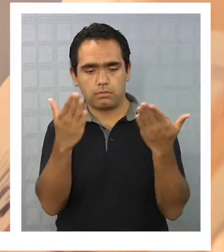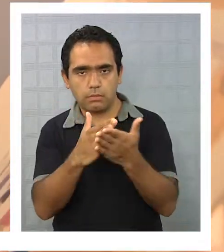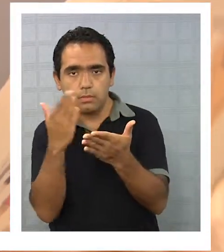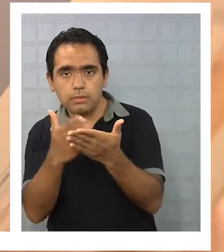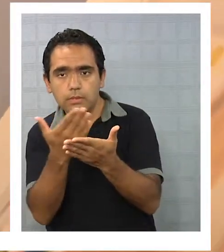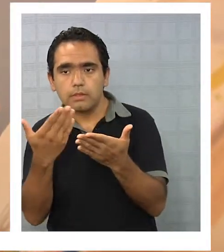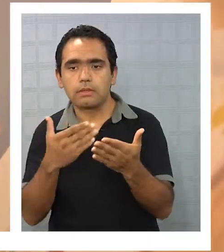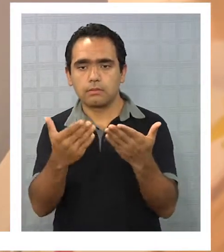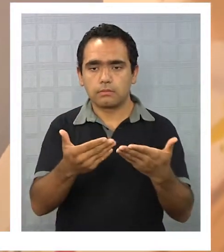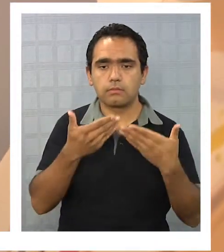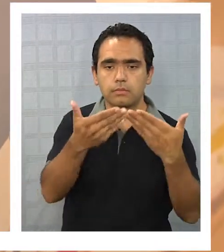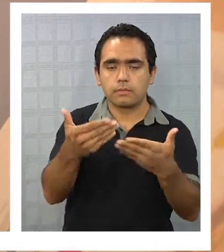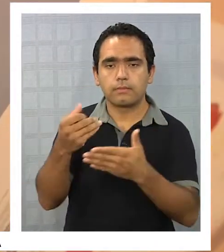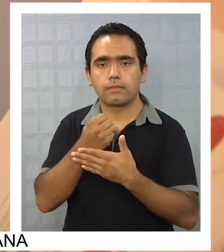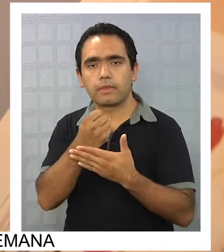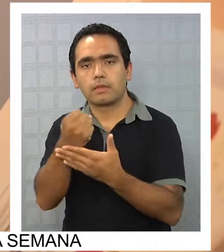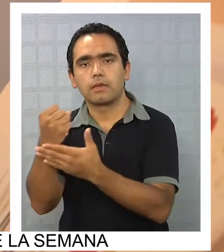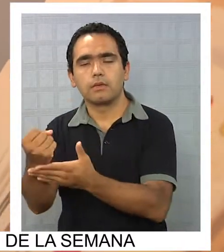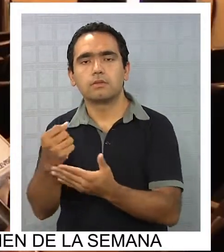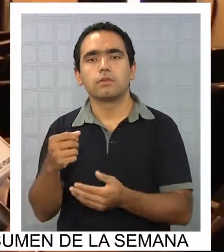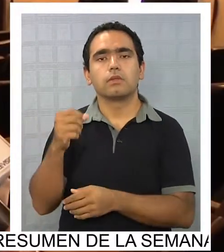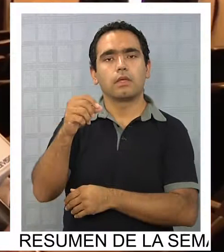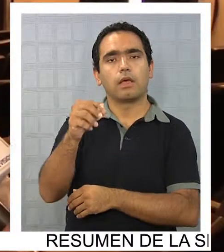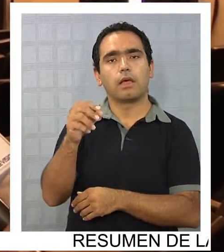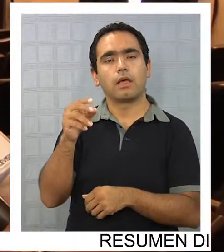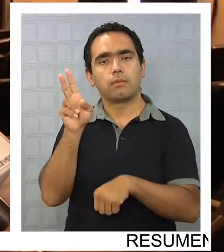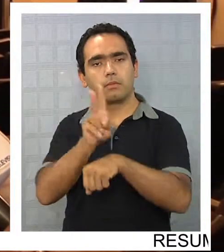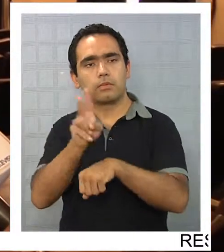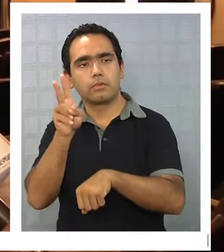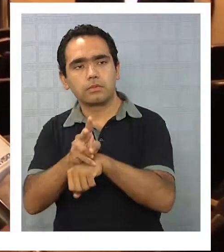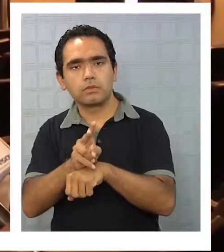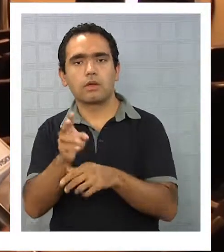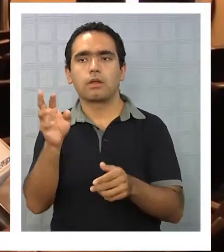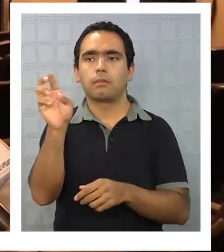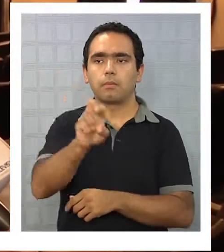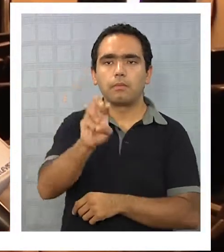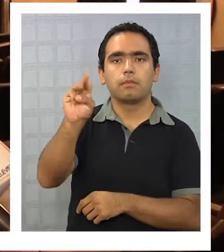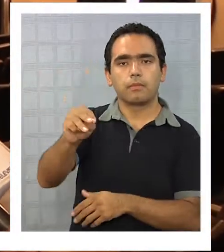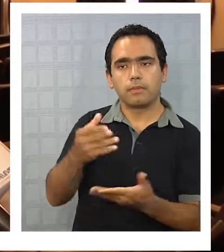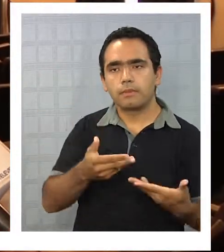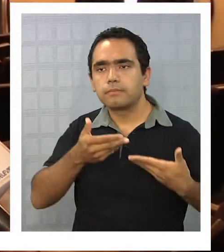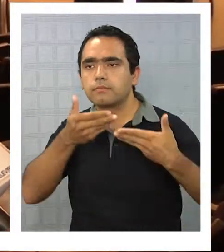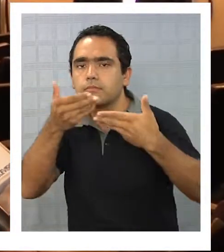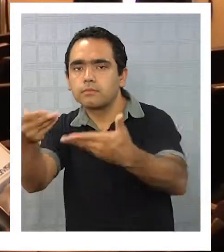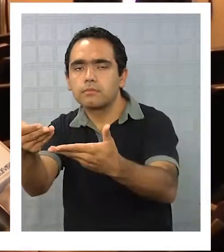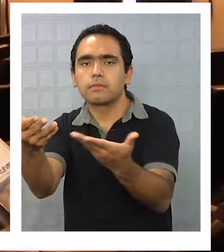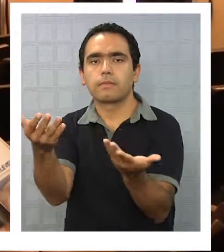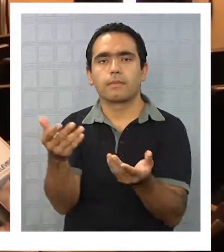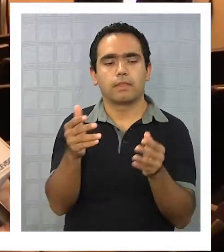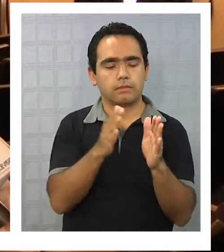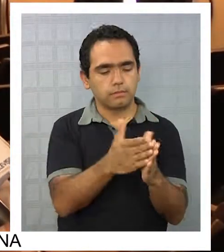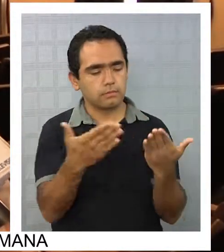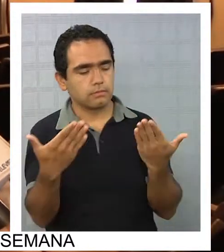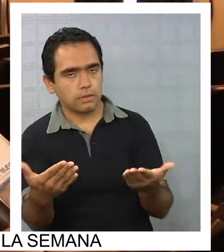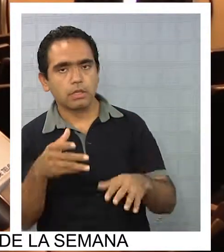Por lo tanto, es un material precioso que permite entregarle herramientas a las educadoras de párvulo, a las mamás, a los papás,